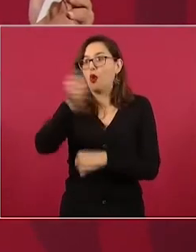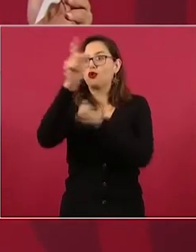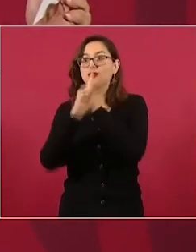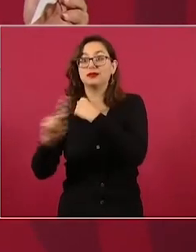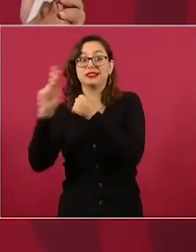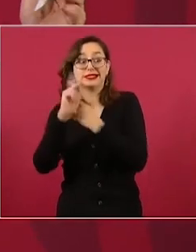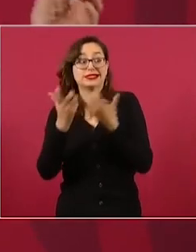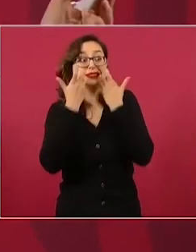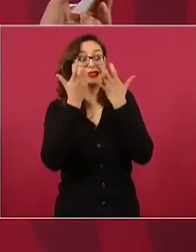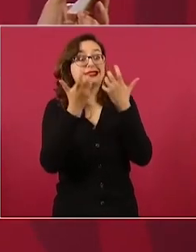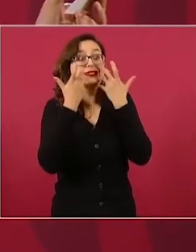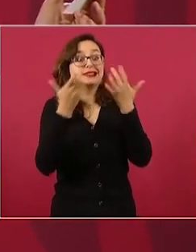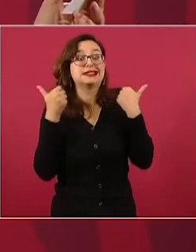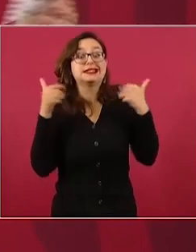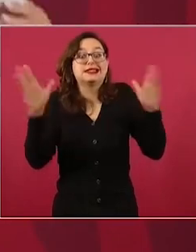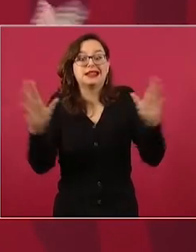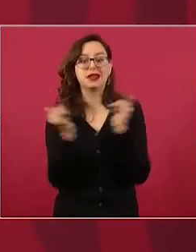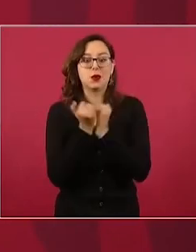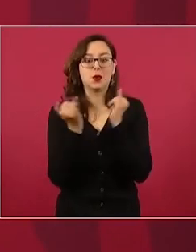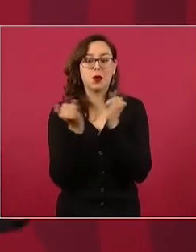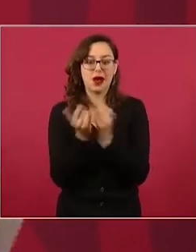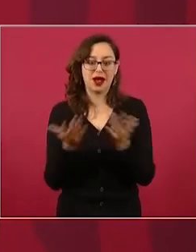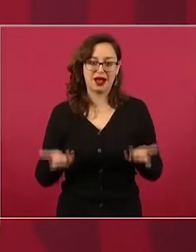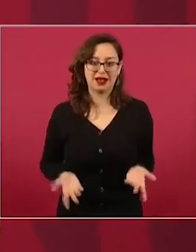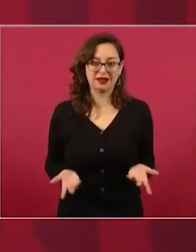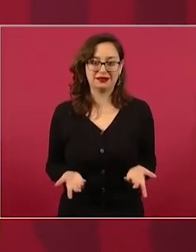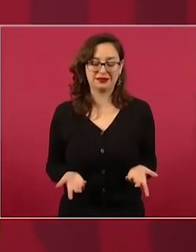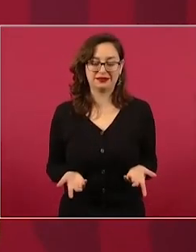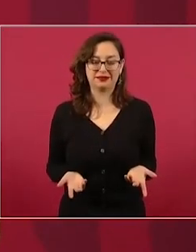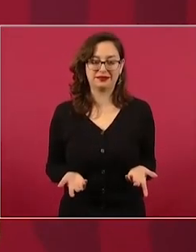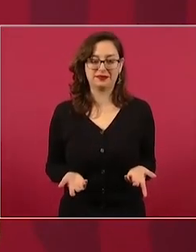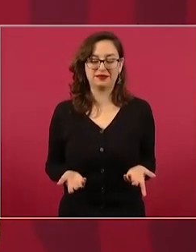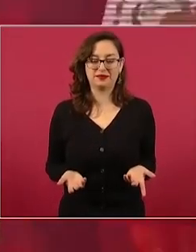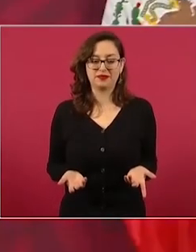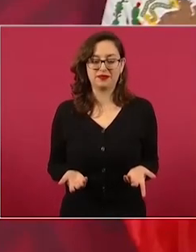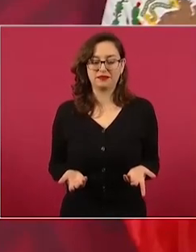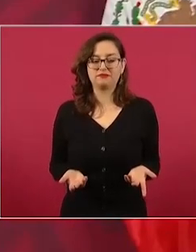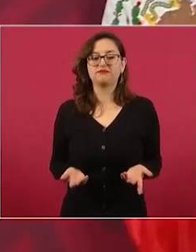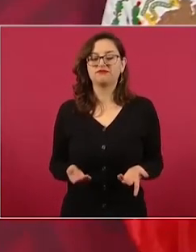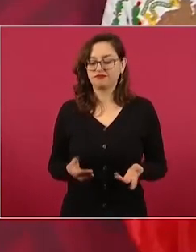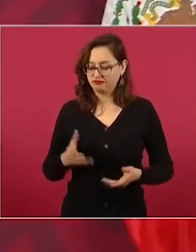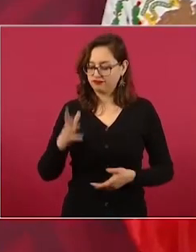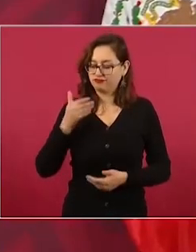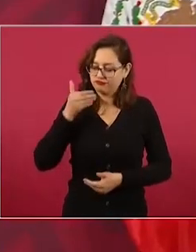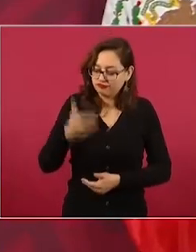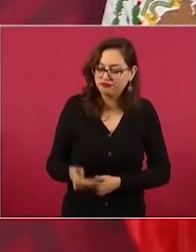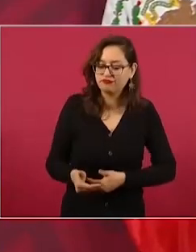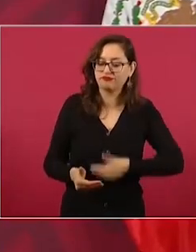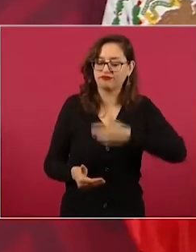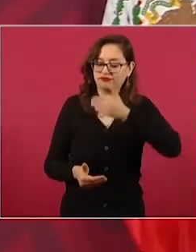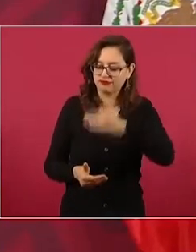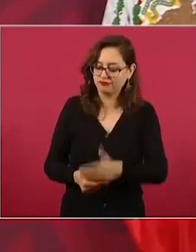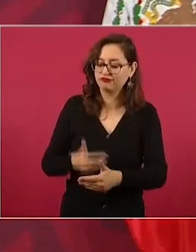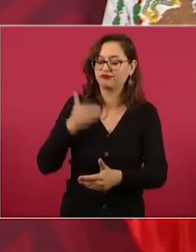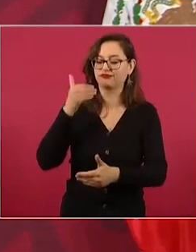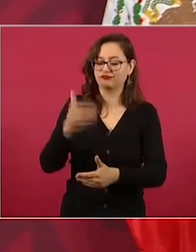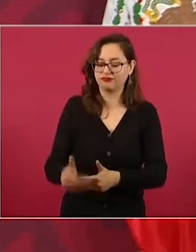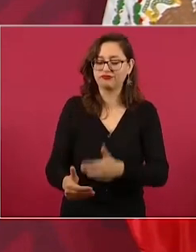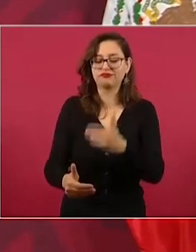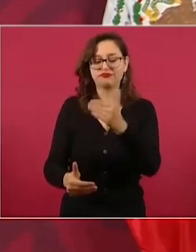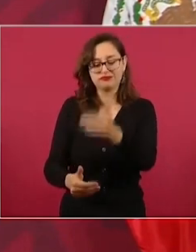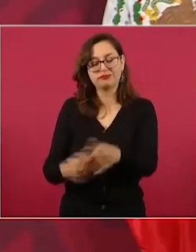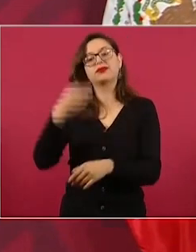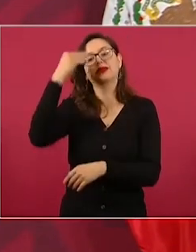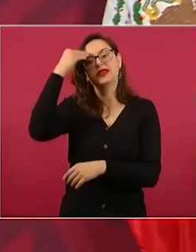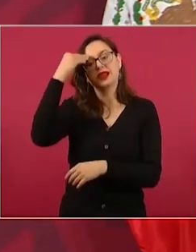de alegría. Entonces, todo va a su